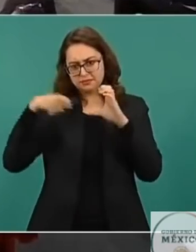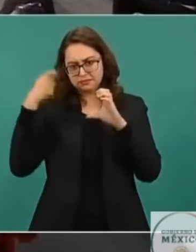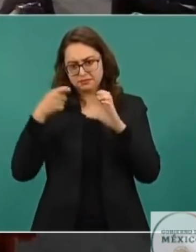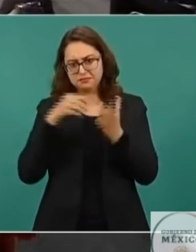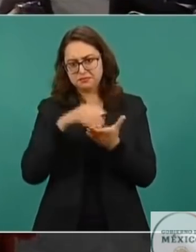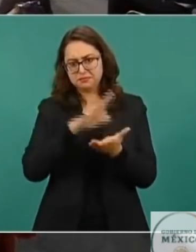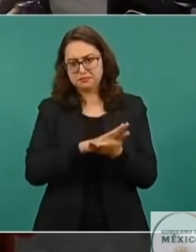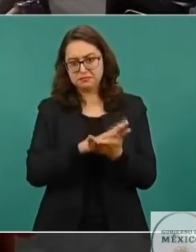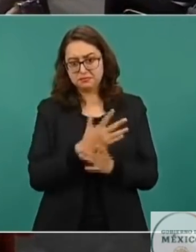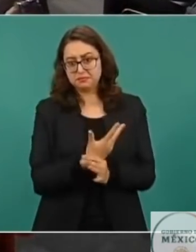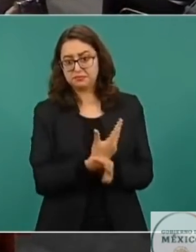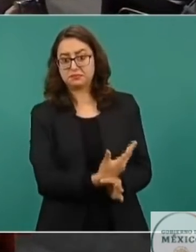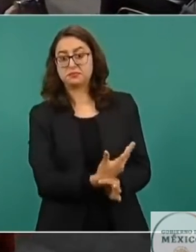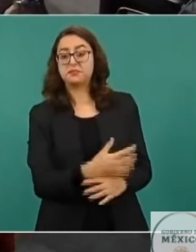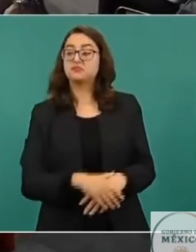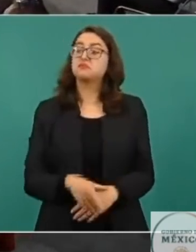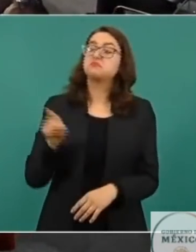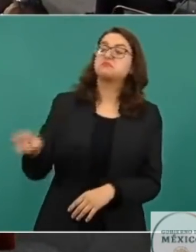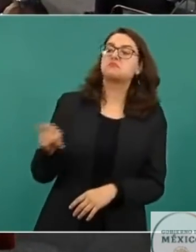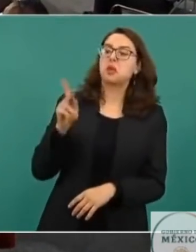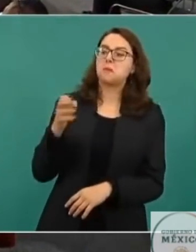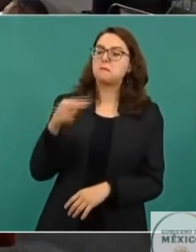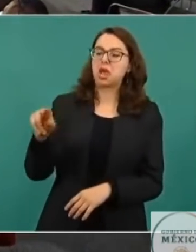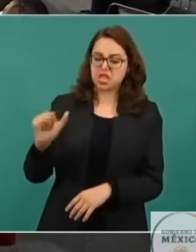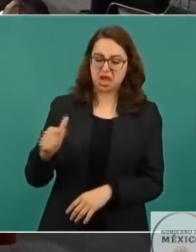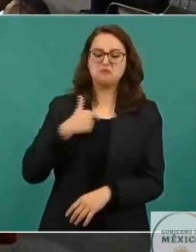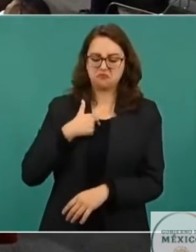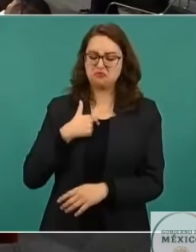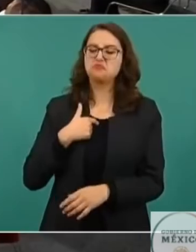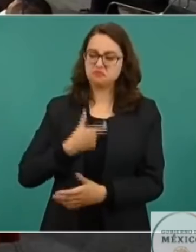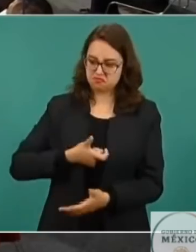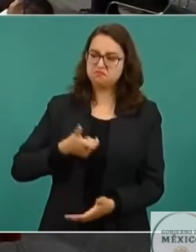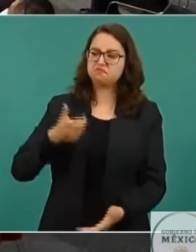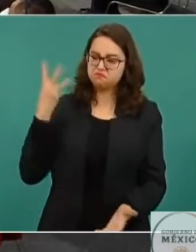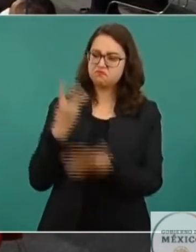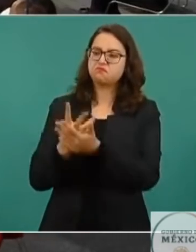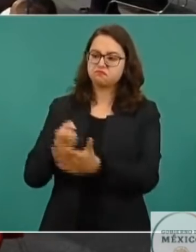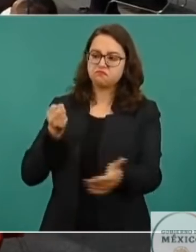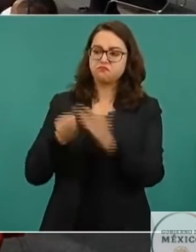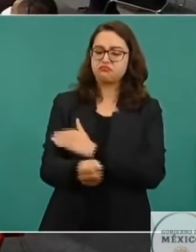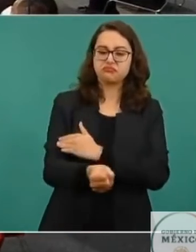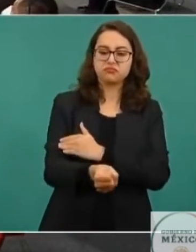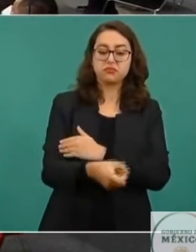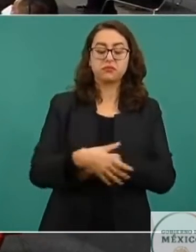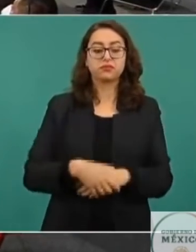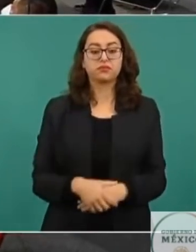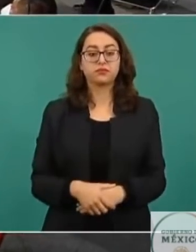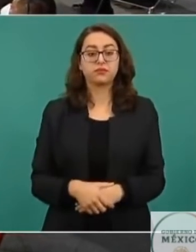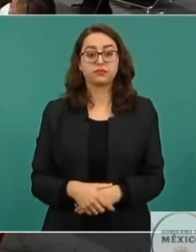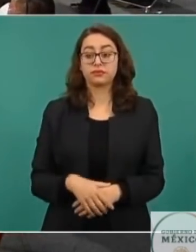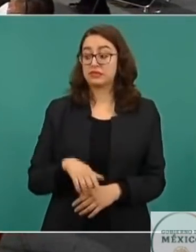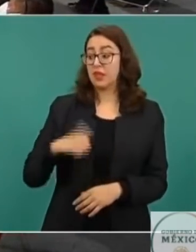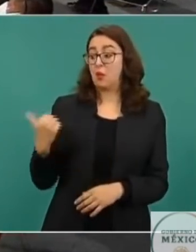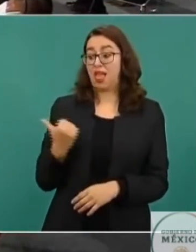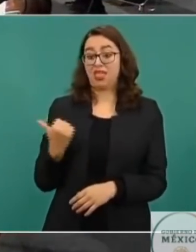él dice, voy a meter a la cárcel a Peña y yo tenía junto a Mitt.